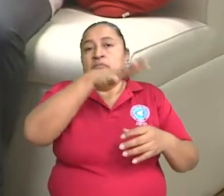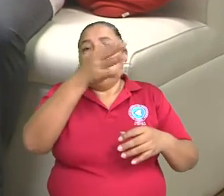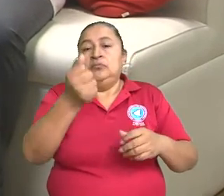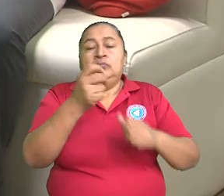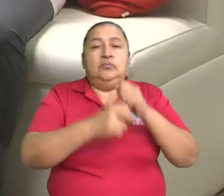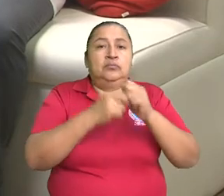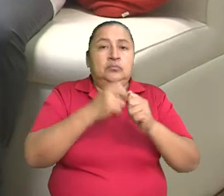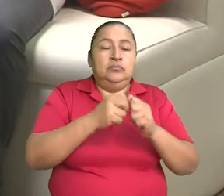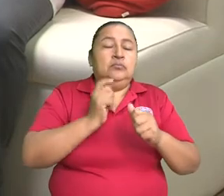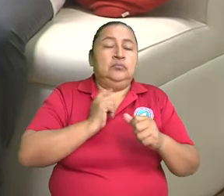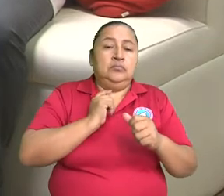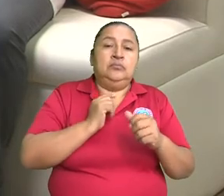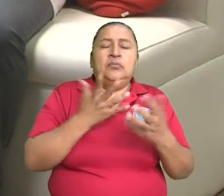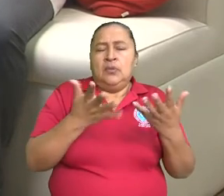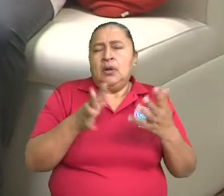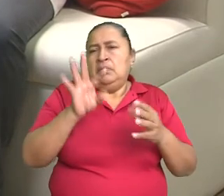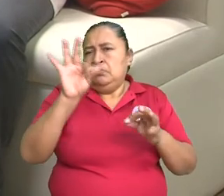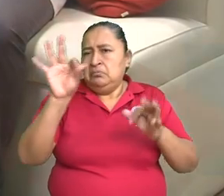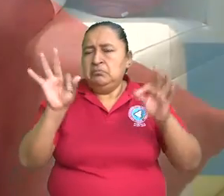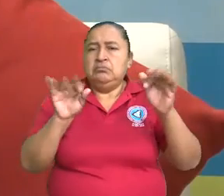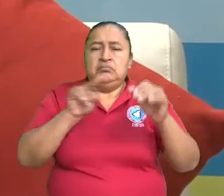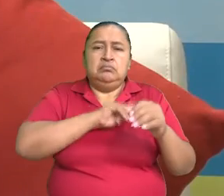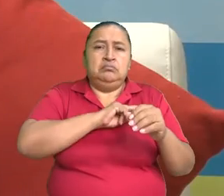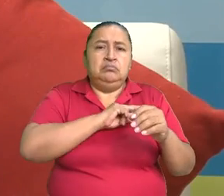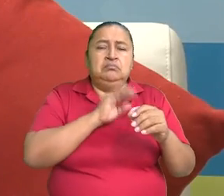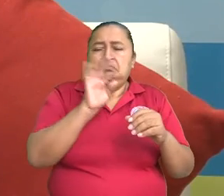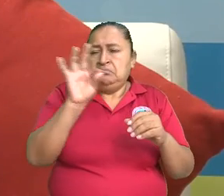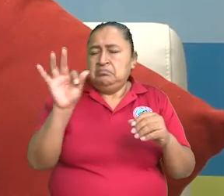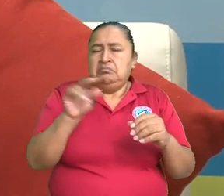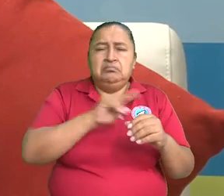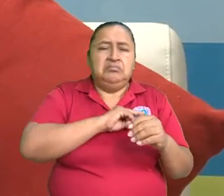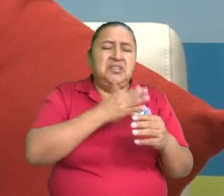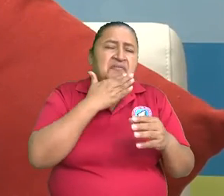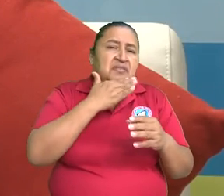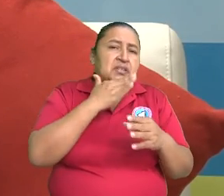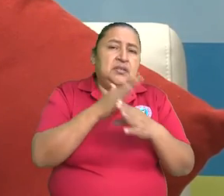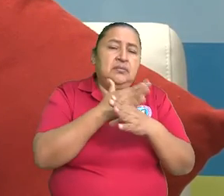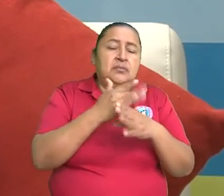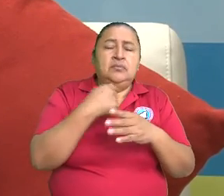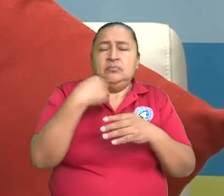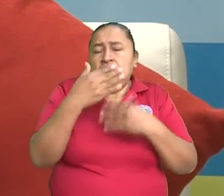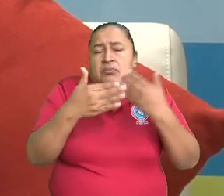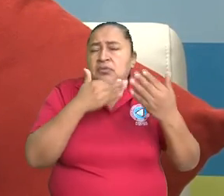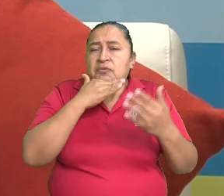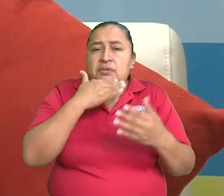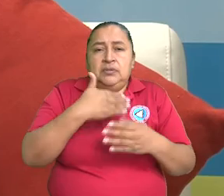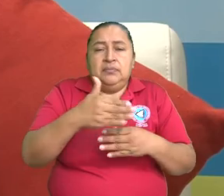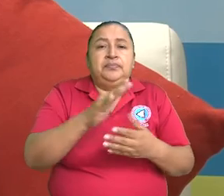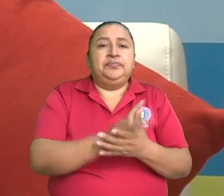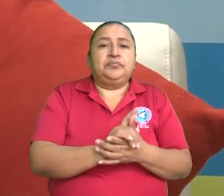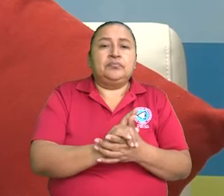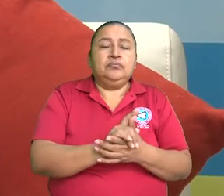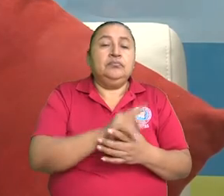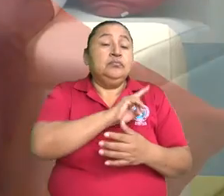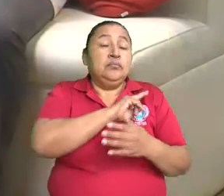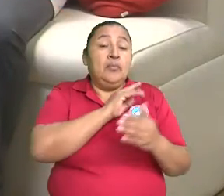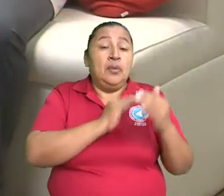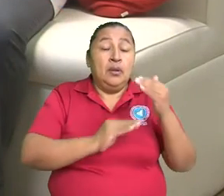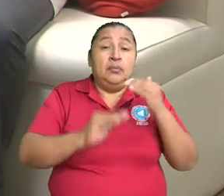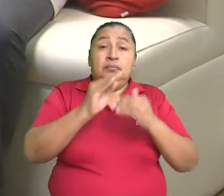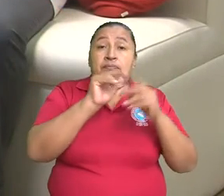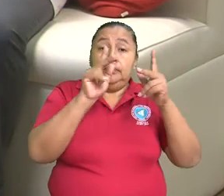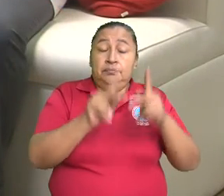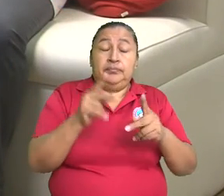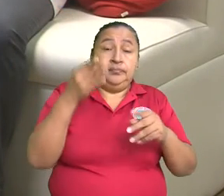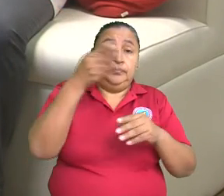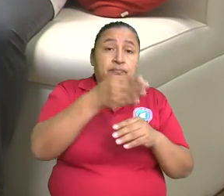trastornos, pues, ¿no? Ya es poco frecuente, es, pues, raro, o en situaciones muy precisas, pues. Entre más jovena sea la persona,